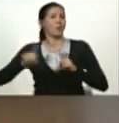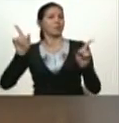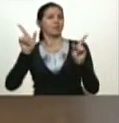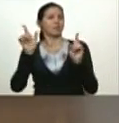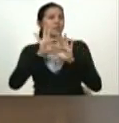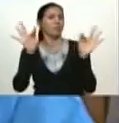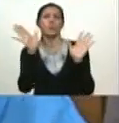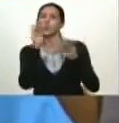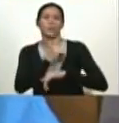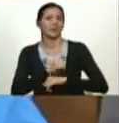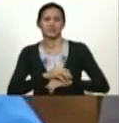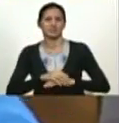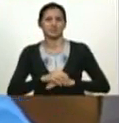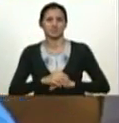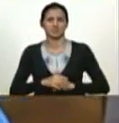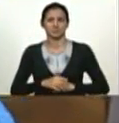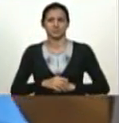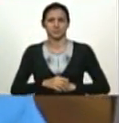hay otra forma